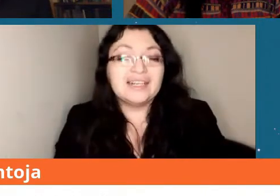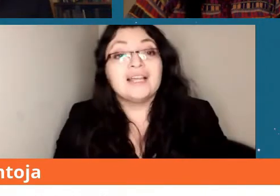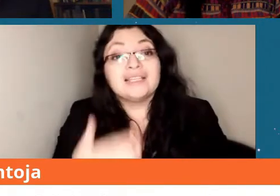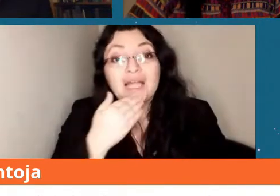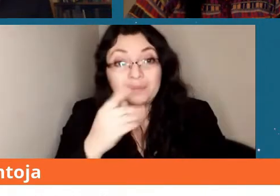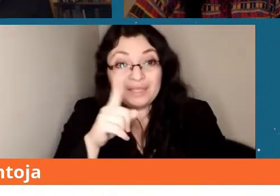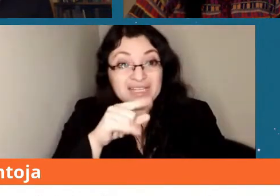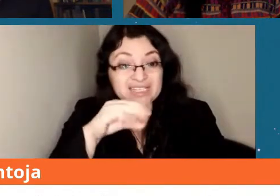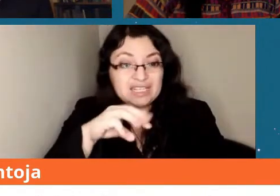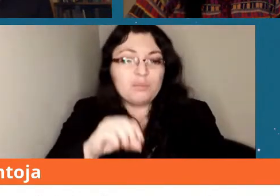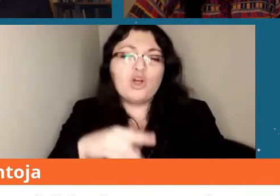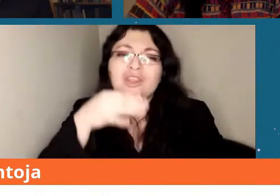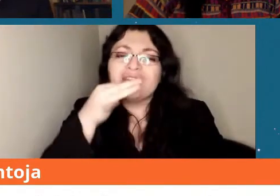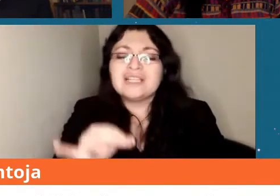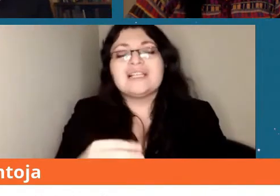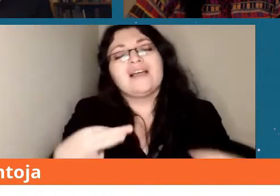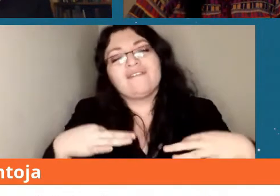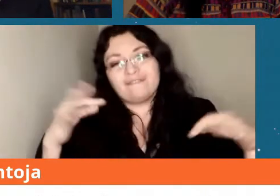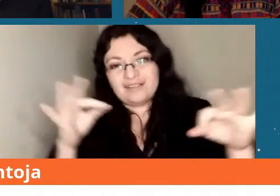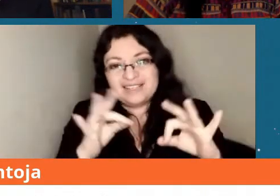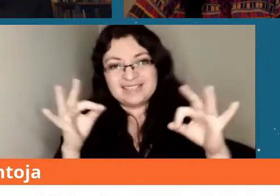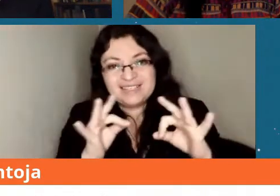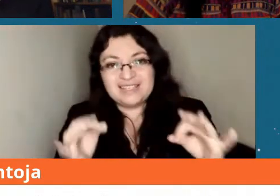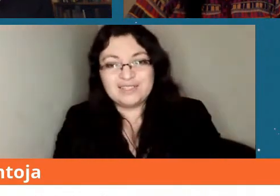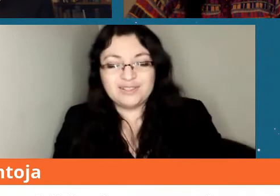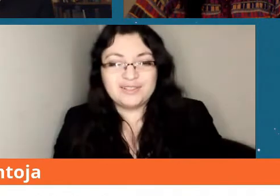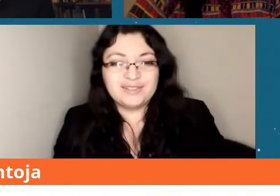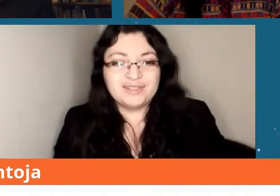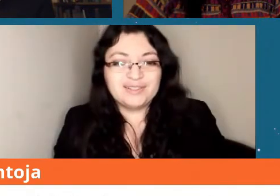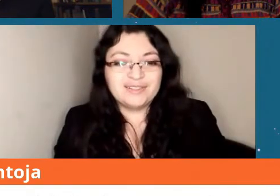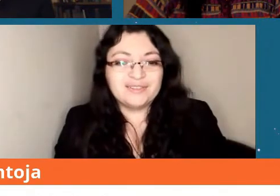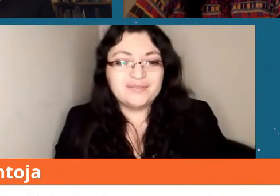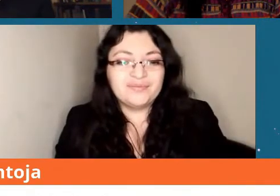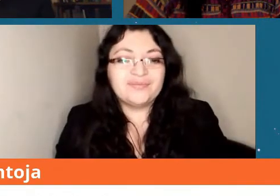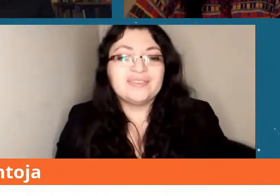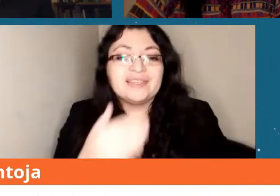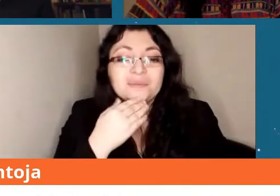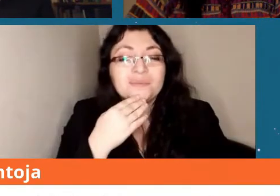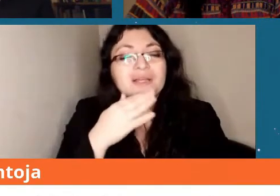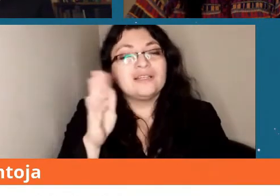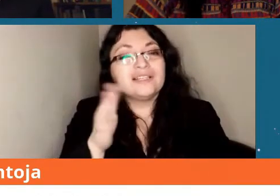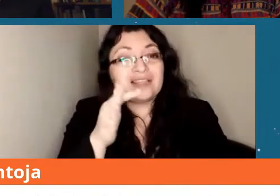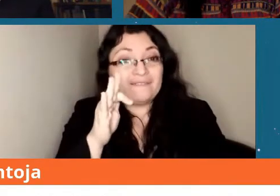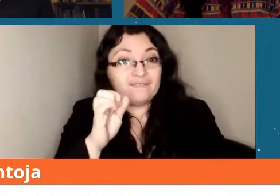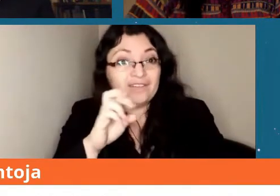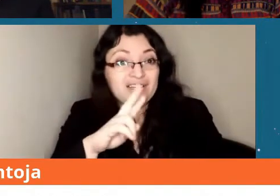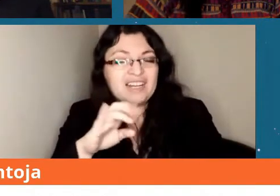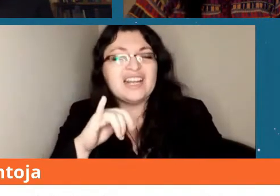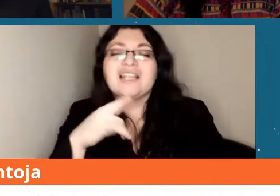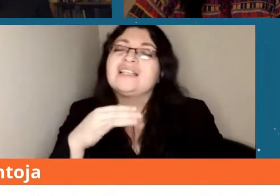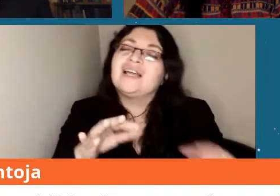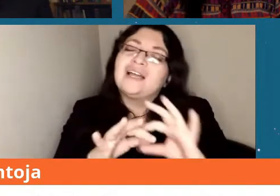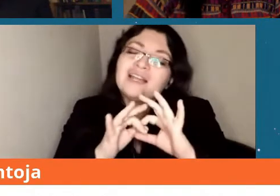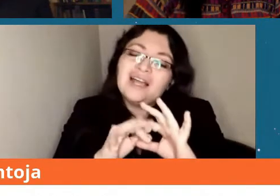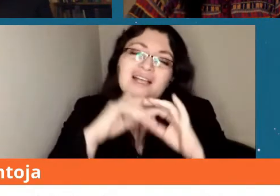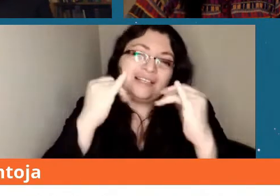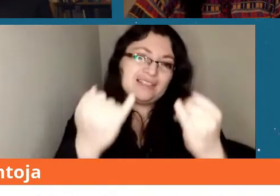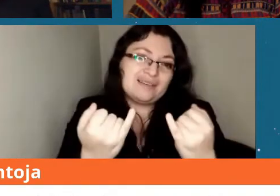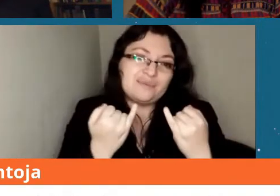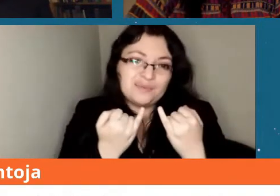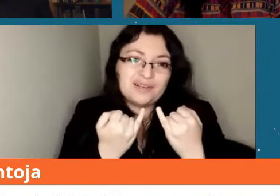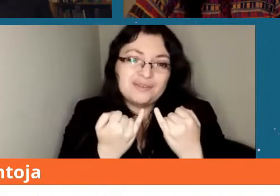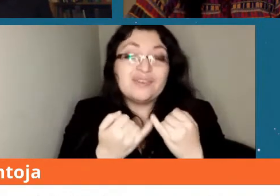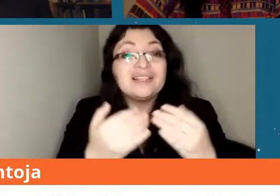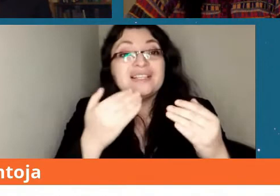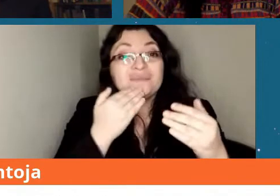Torres dice también felicitaciones Leidia de Ferreira gracias por la información te